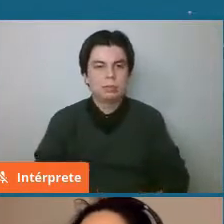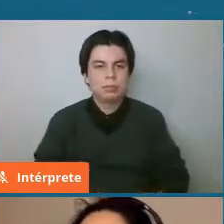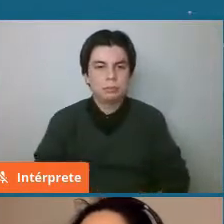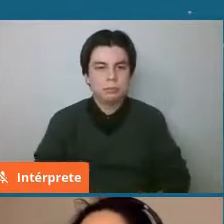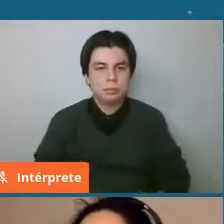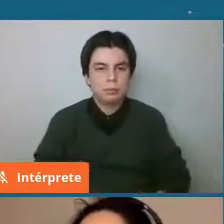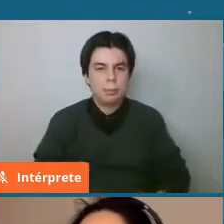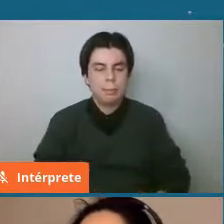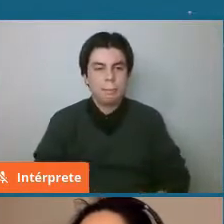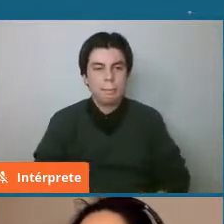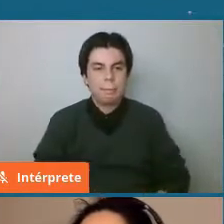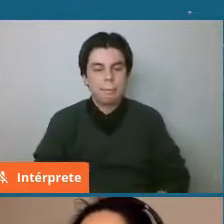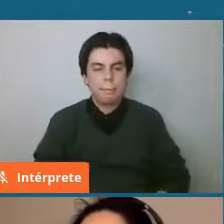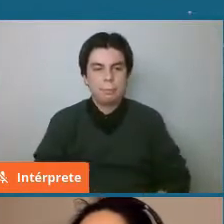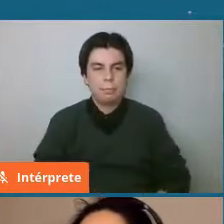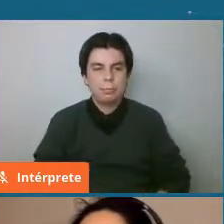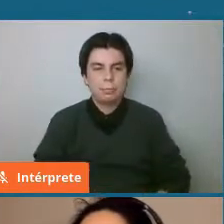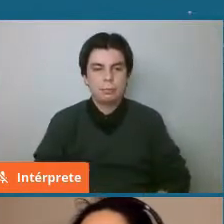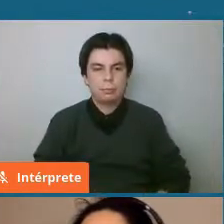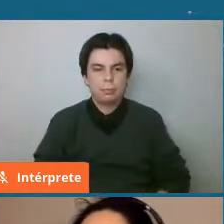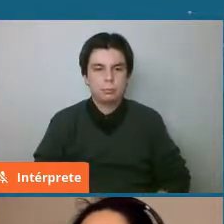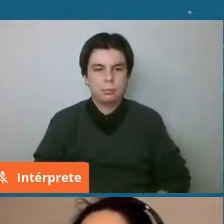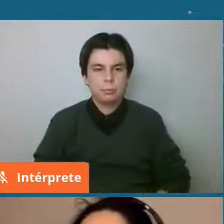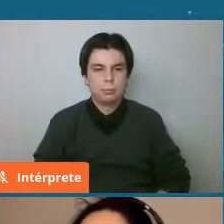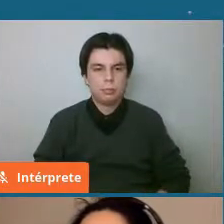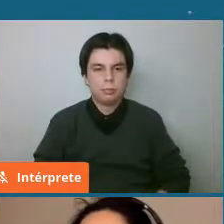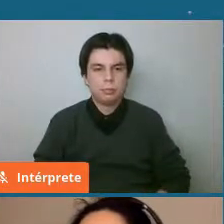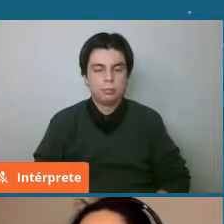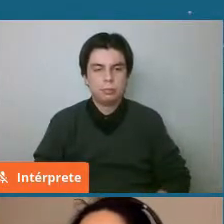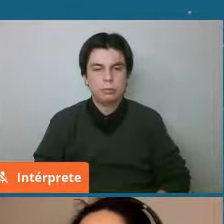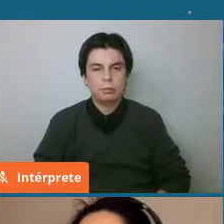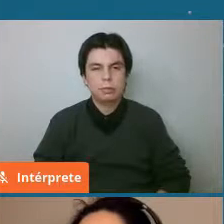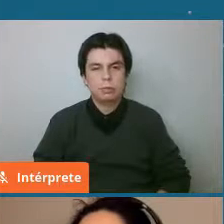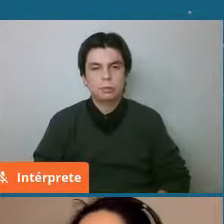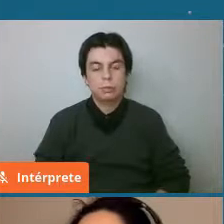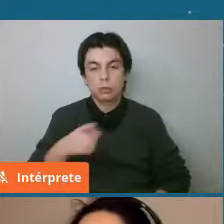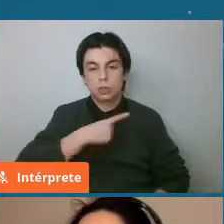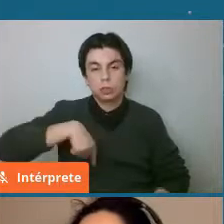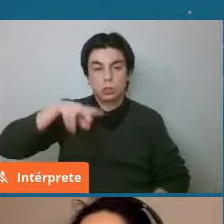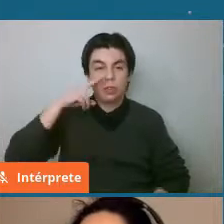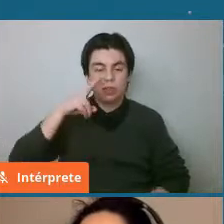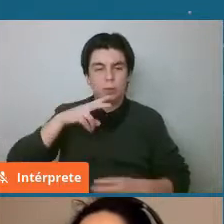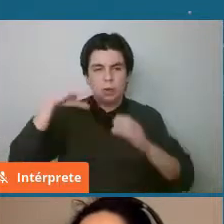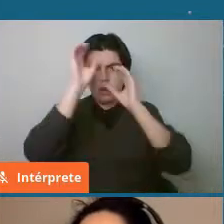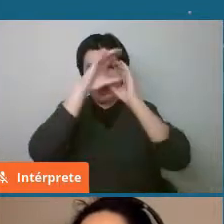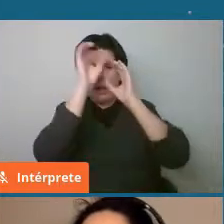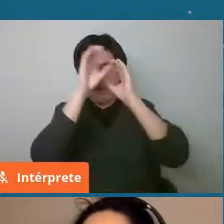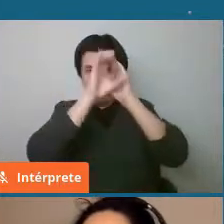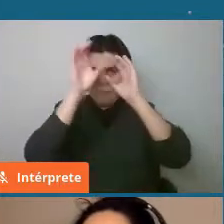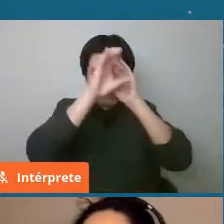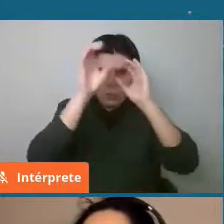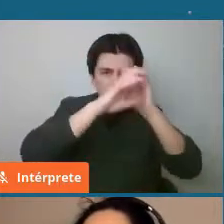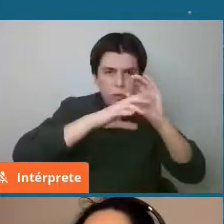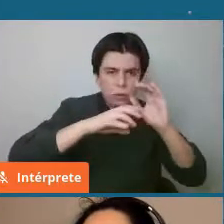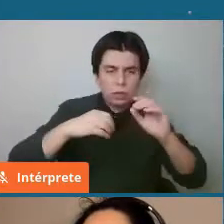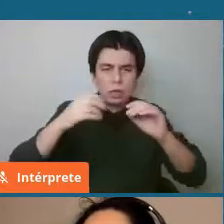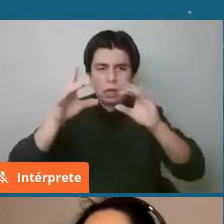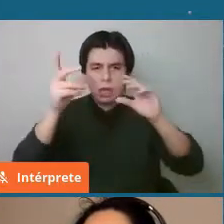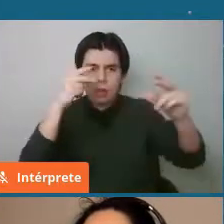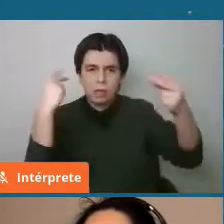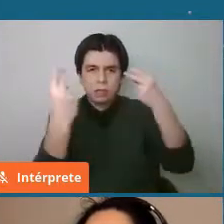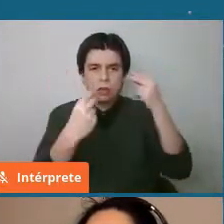Entonces lo que vemos es que la búsqueda de asteroides lleva mucho tiempo, desde los años 90,